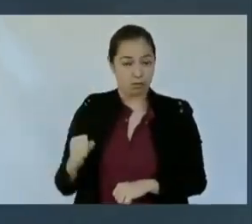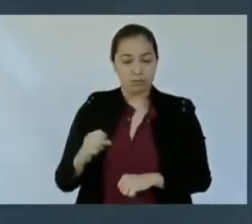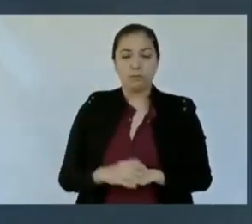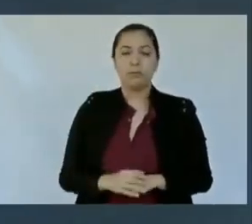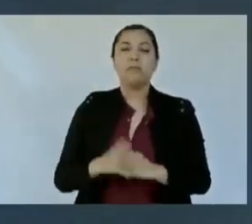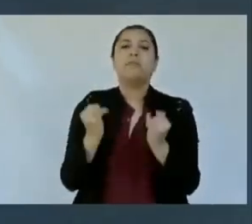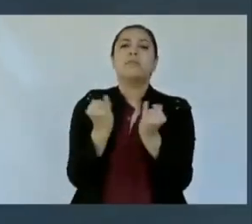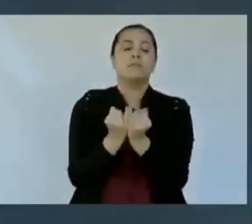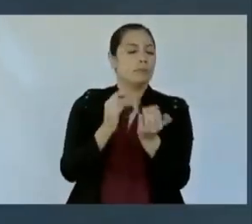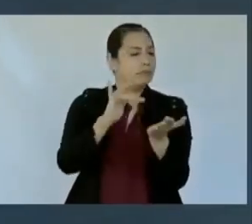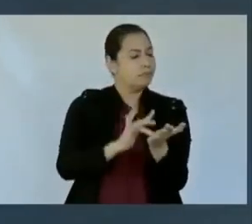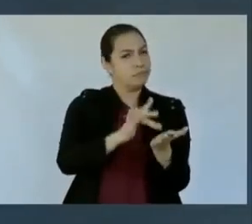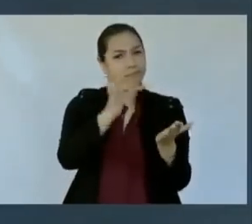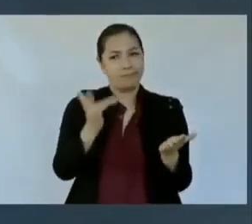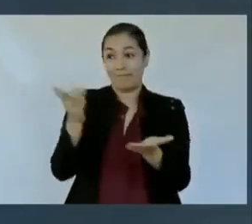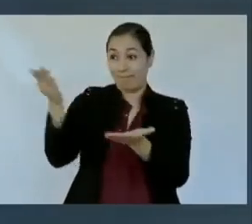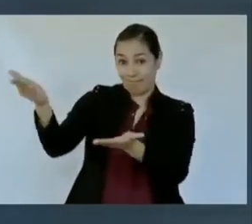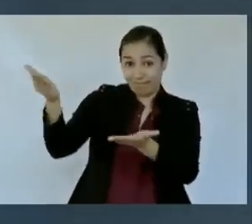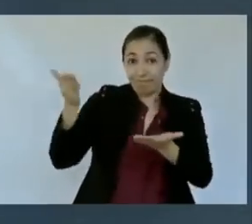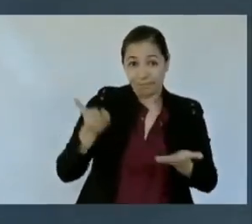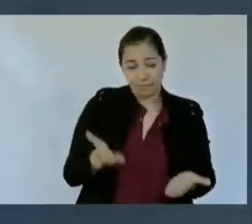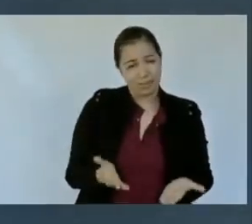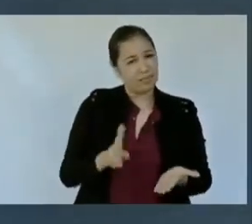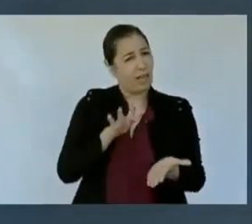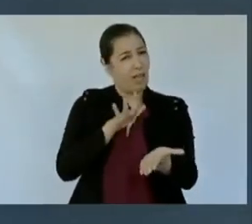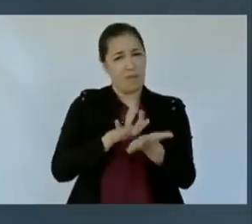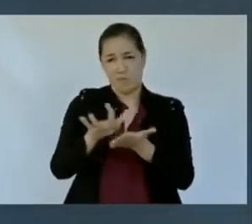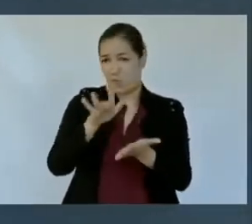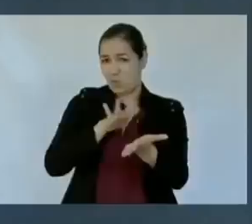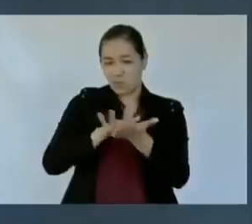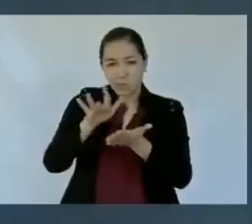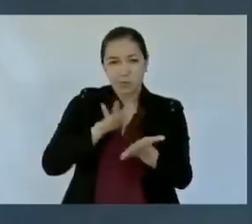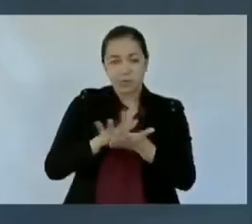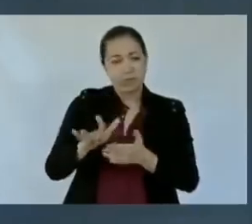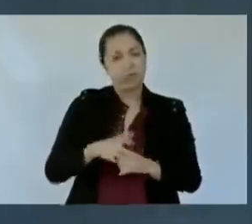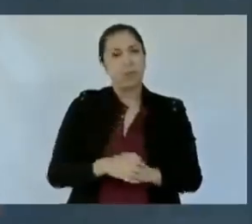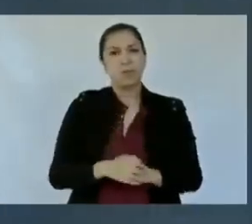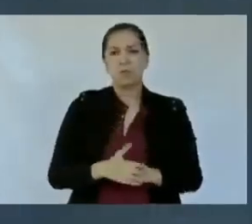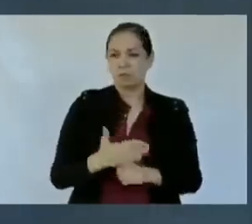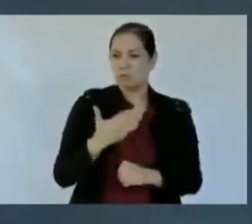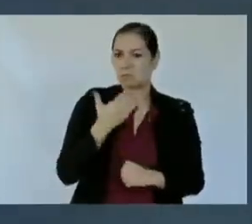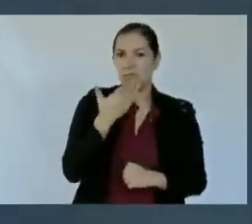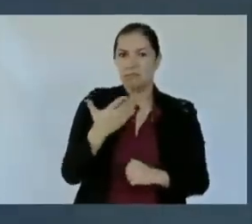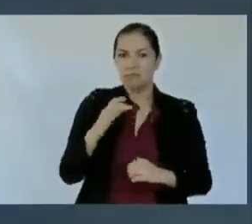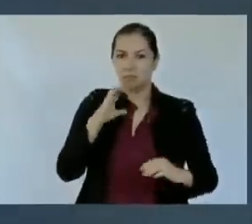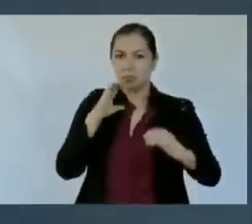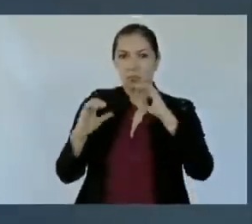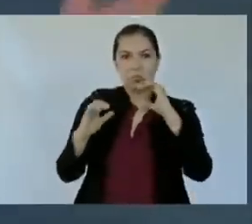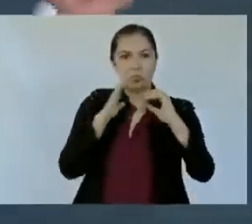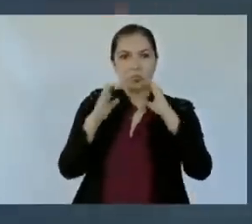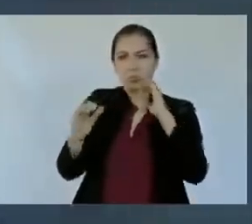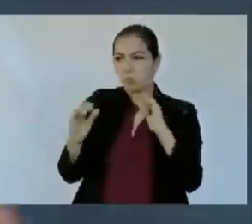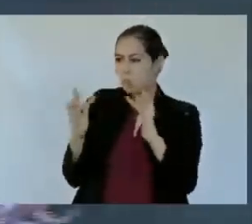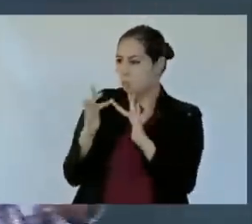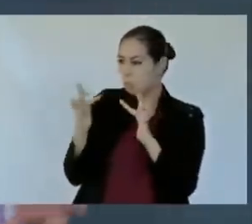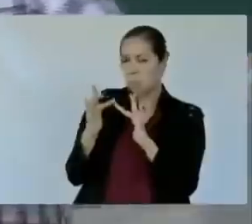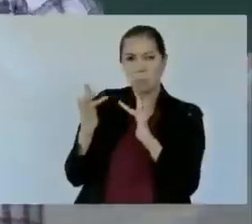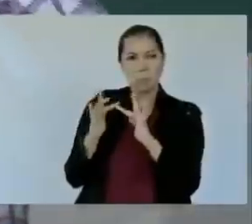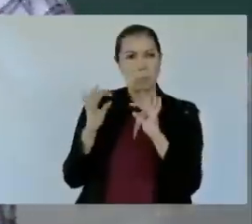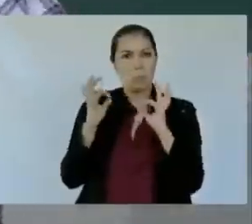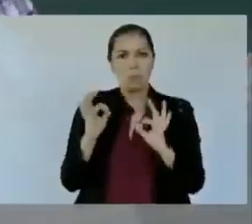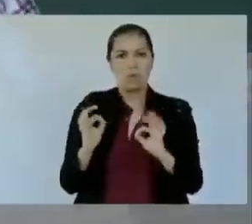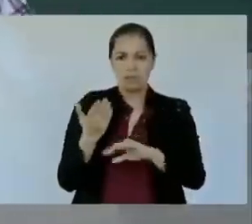nuevamente su presencia, su apoyo, la buena relación que hay con usted. Desde el primer día yo tuve